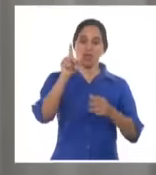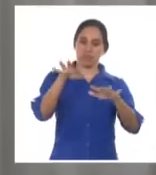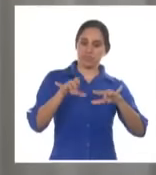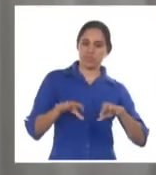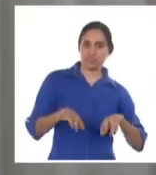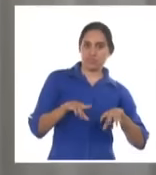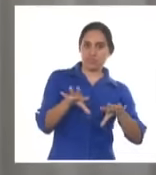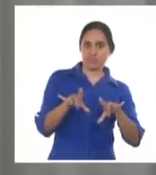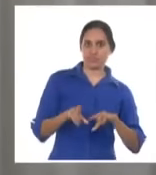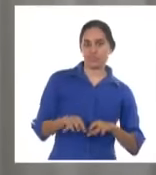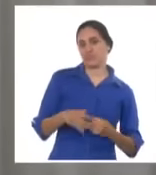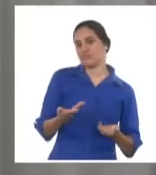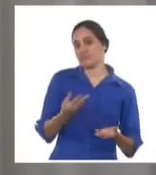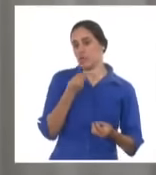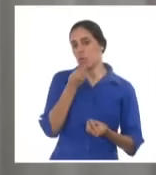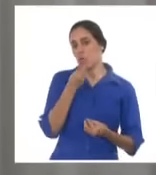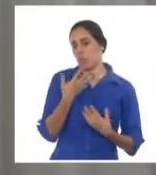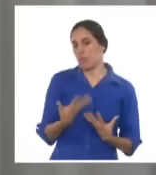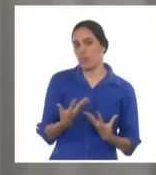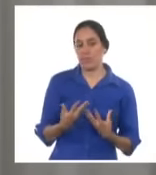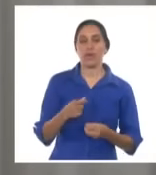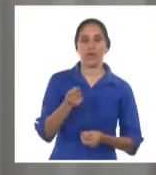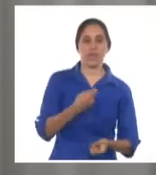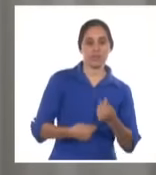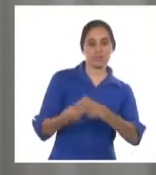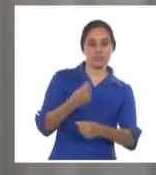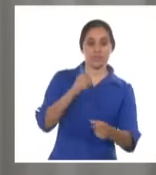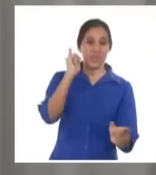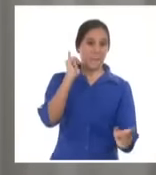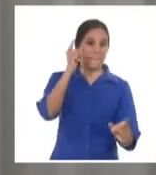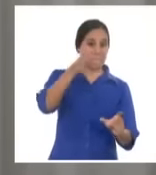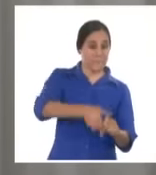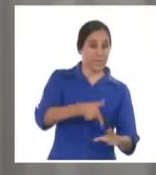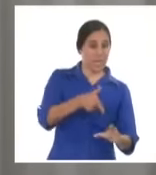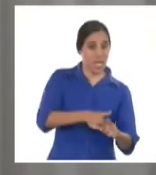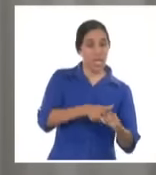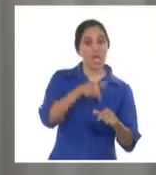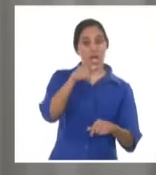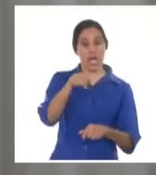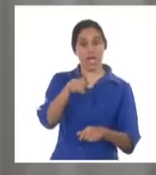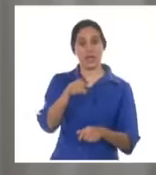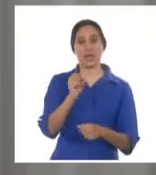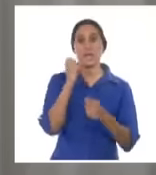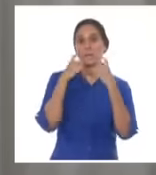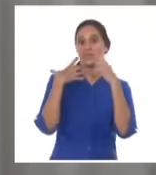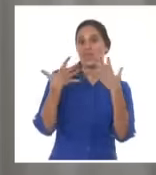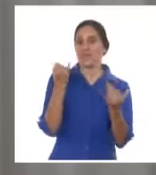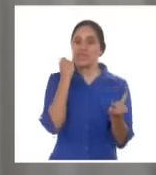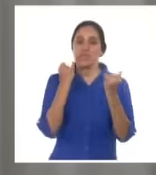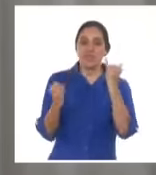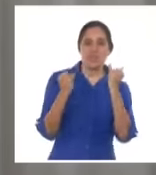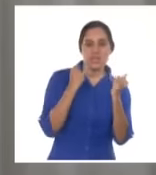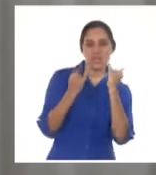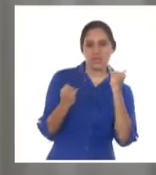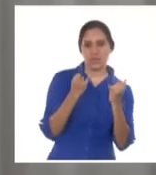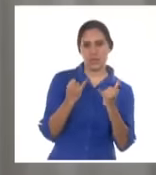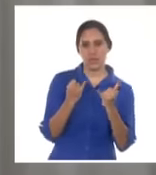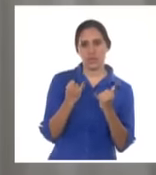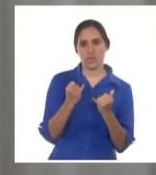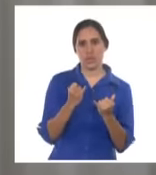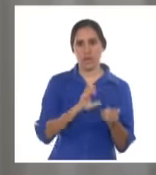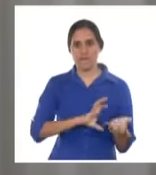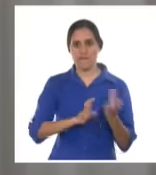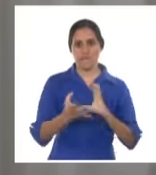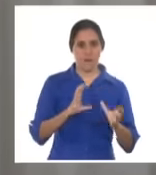para la comercialización de los combustibles cuyo origen se ha identificado en un virus desde el